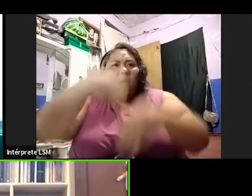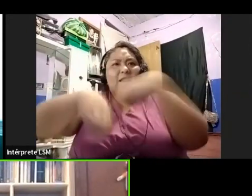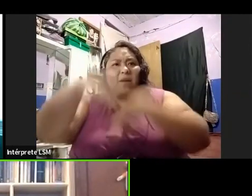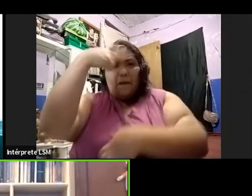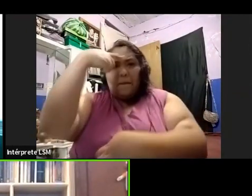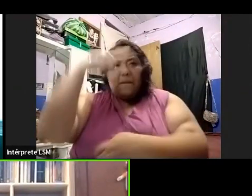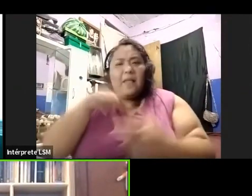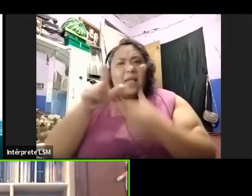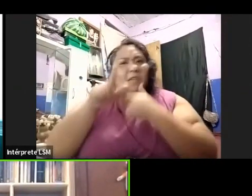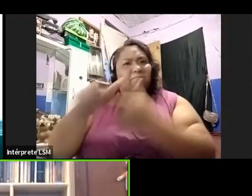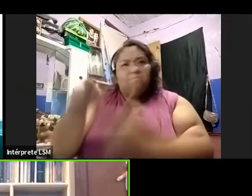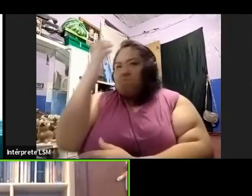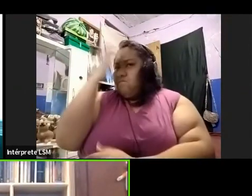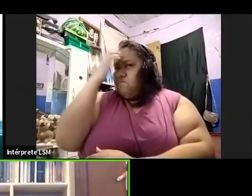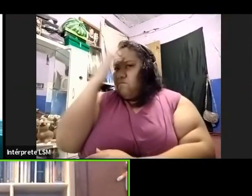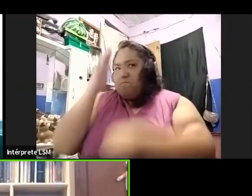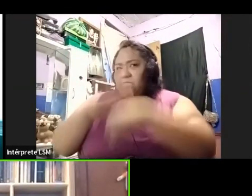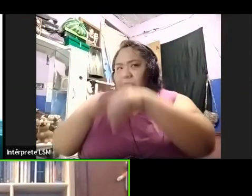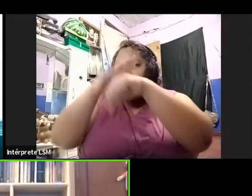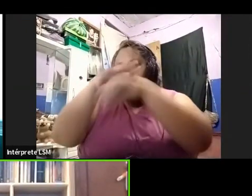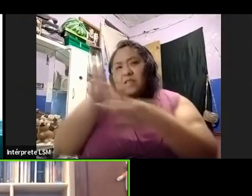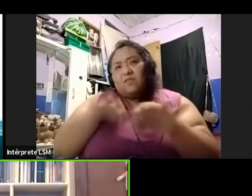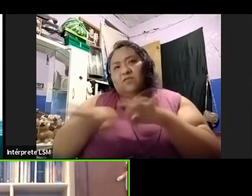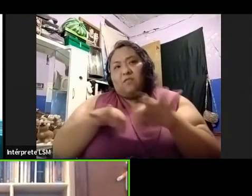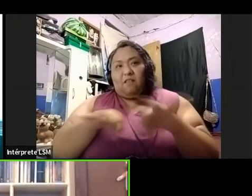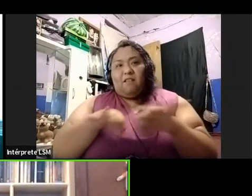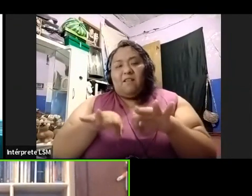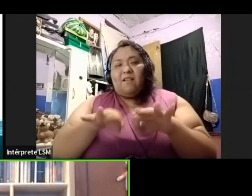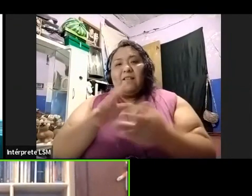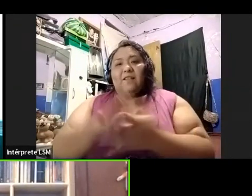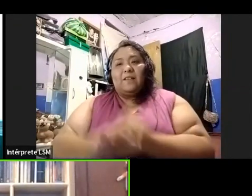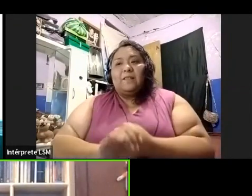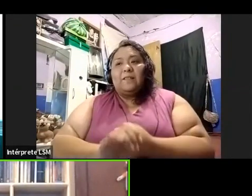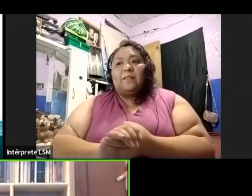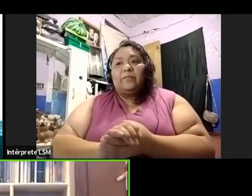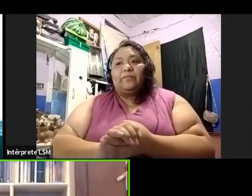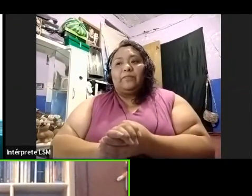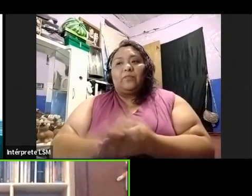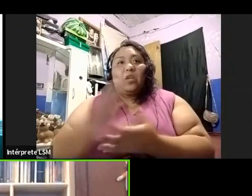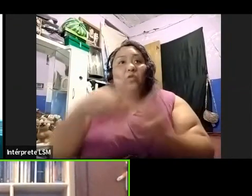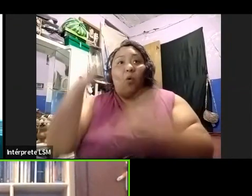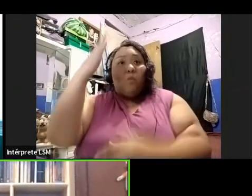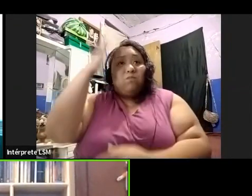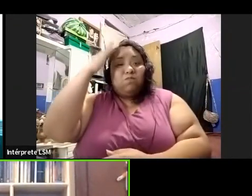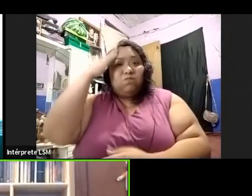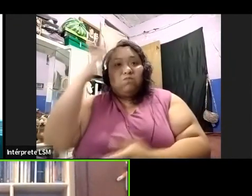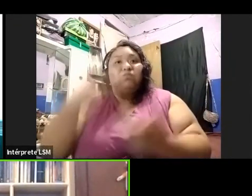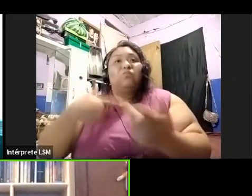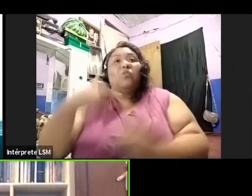más de tu trabajo. De tu trabajo, de los voluntarios, por si alguien quiere,